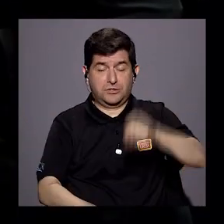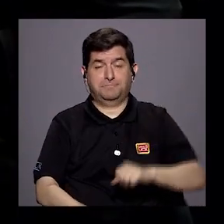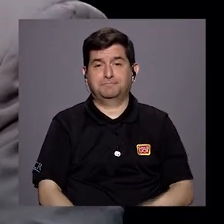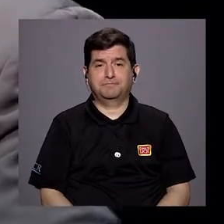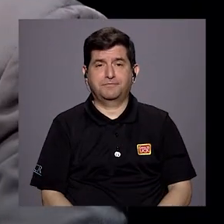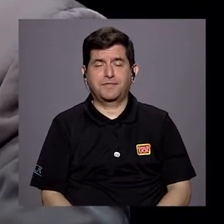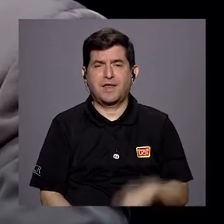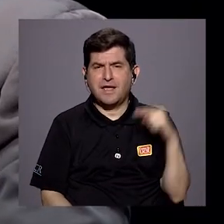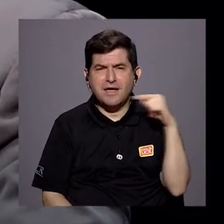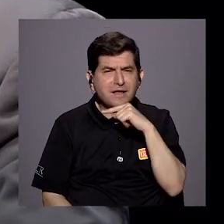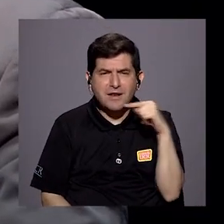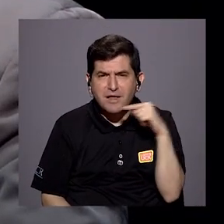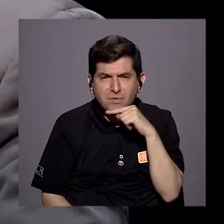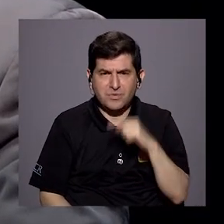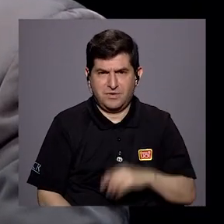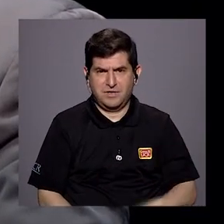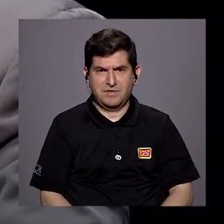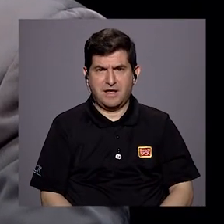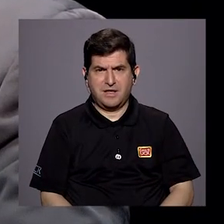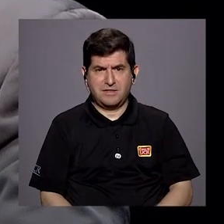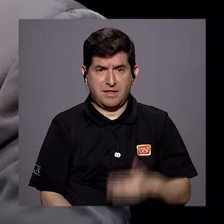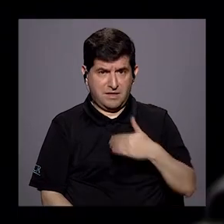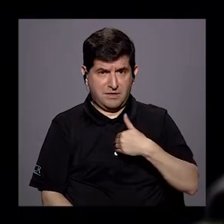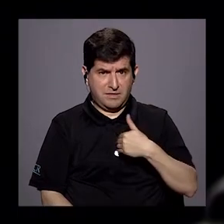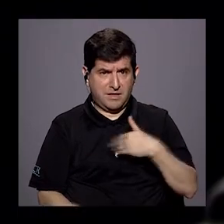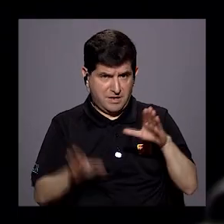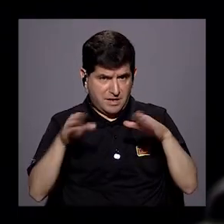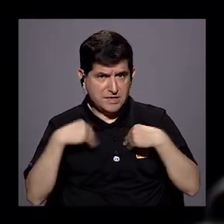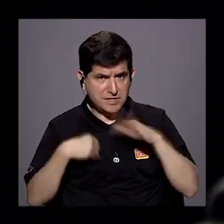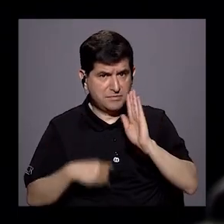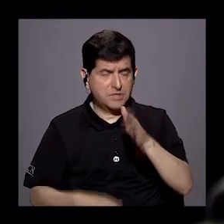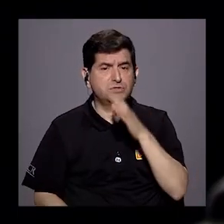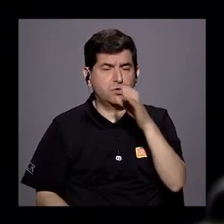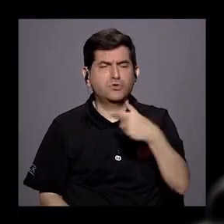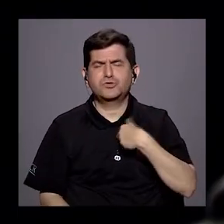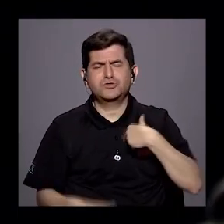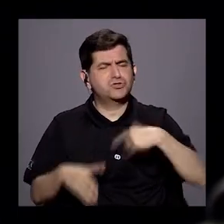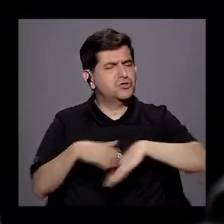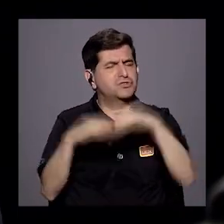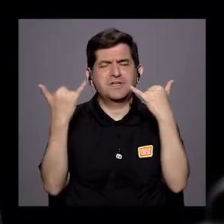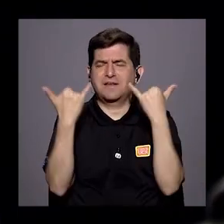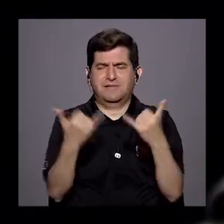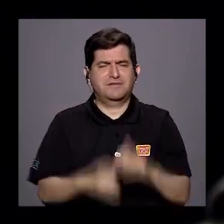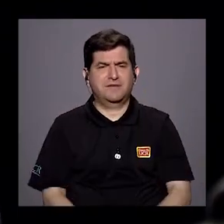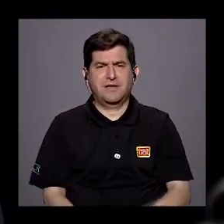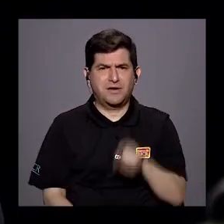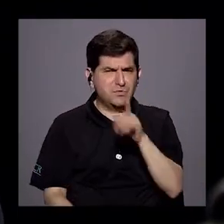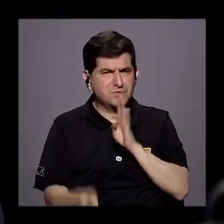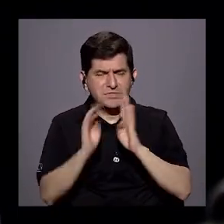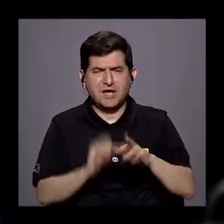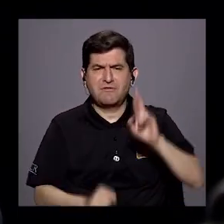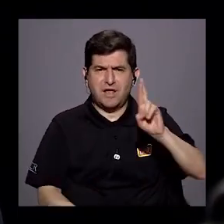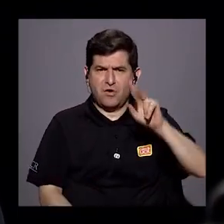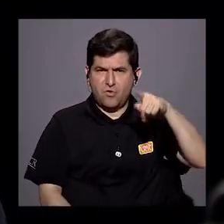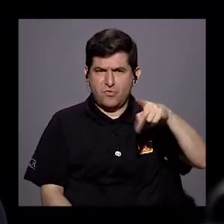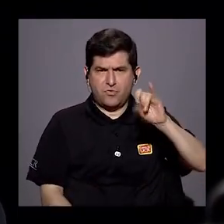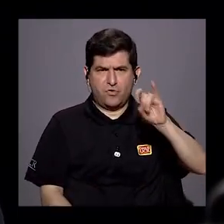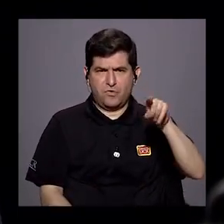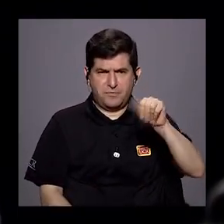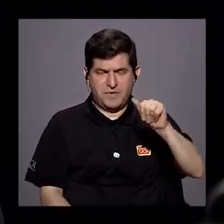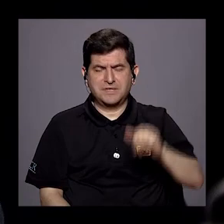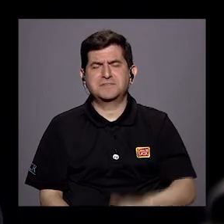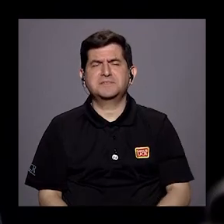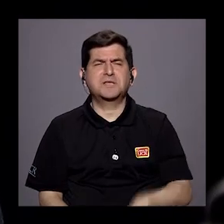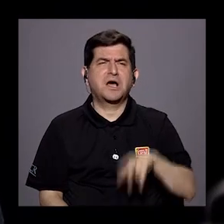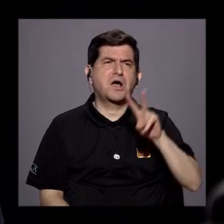En unidad social cristiana, ¿reciben su consejo? Yo estoy retirado. ¿Habla con don Rodolfo Pizarra de vez en cuando? He hablado con